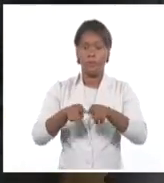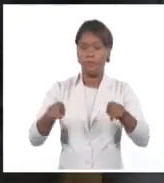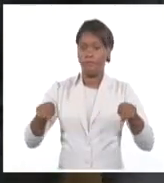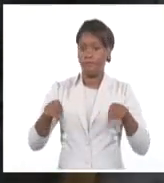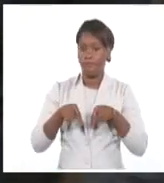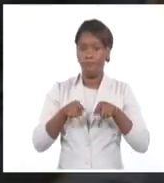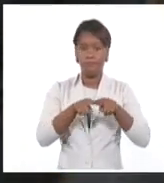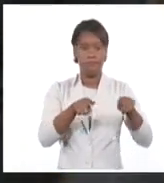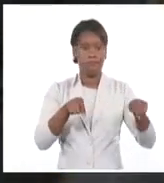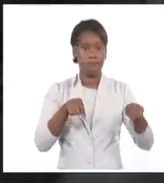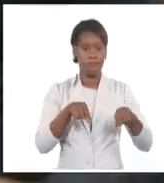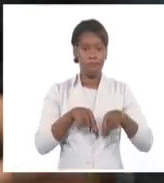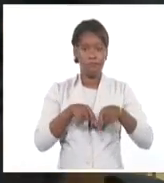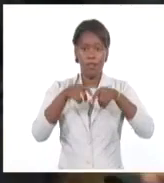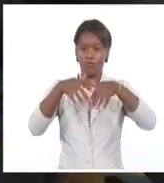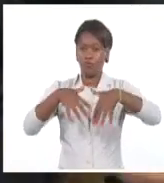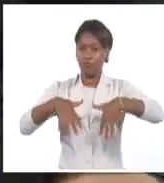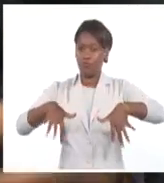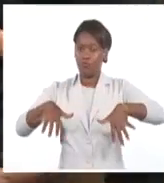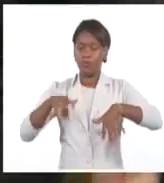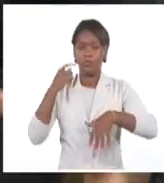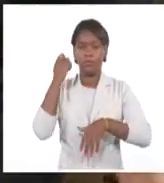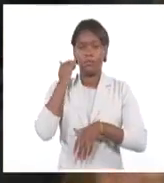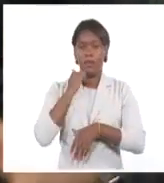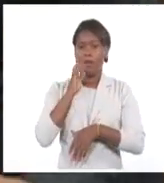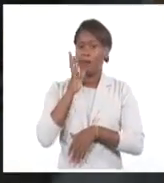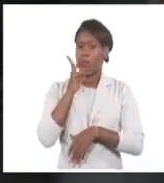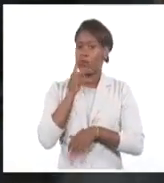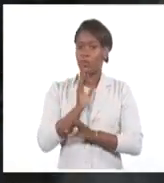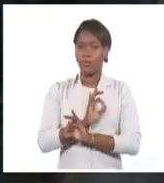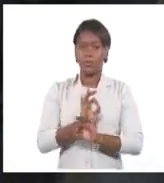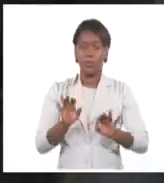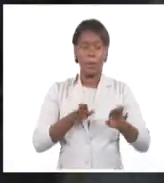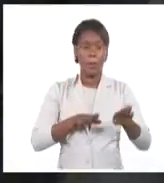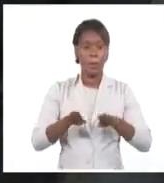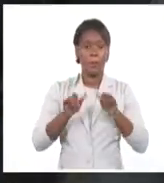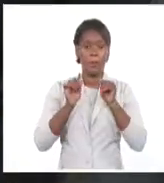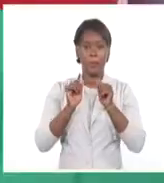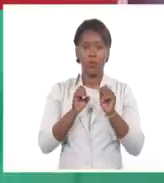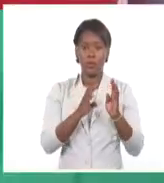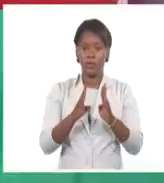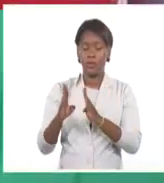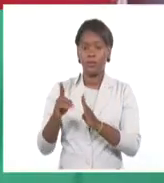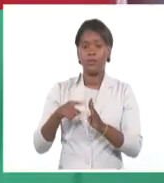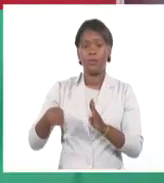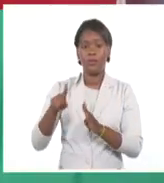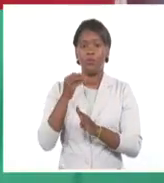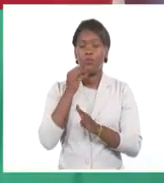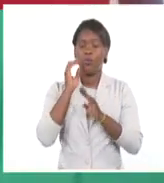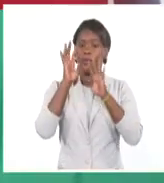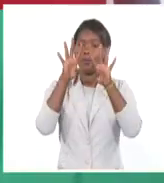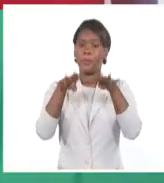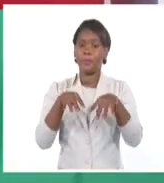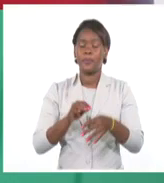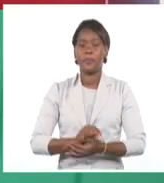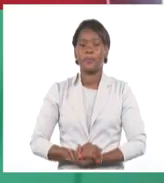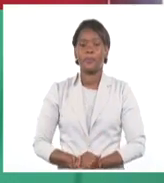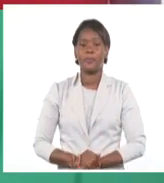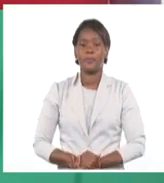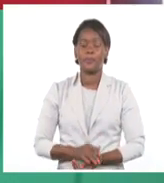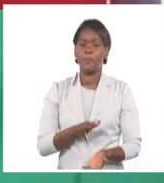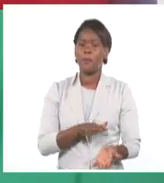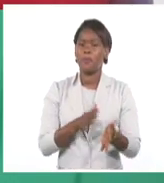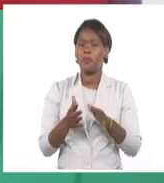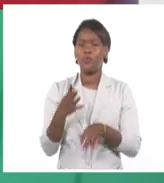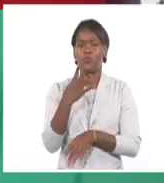funcionar todos esos escenarios que estuvieran a prueba, en marcha, todo eso realmente es un lugar. Más de 40 estudiantes enviaron